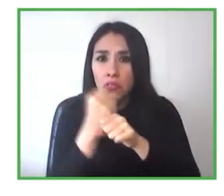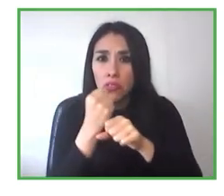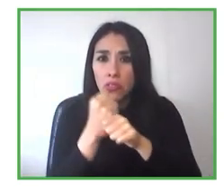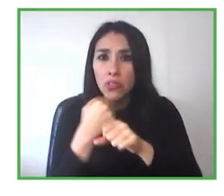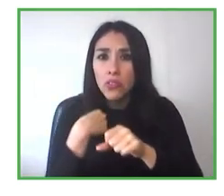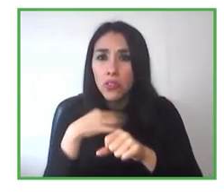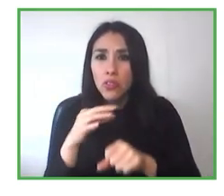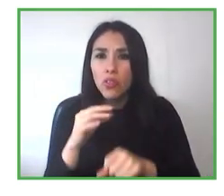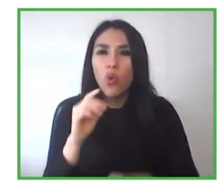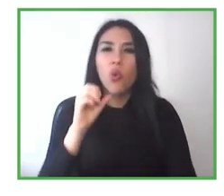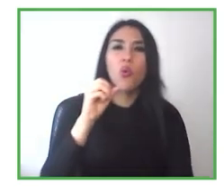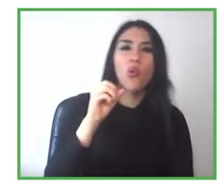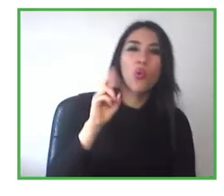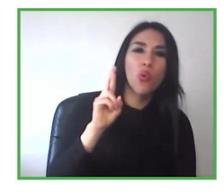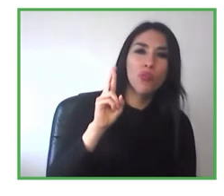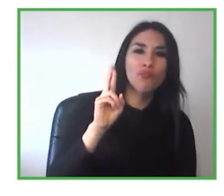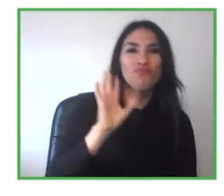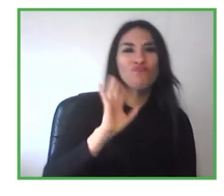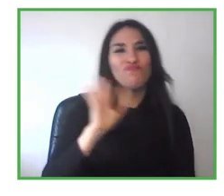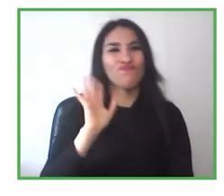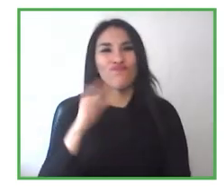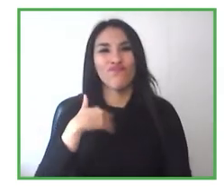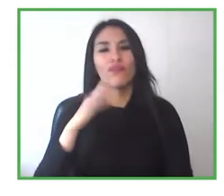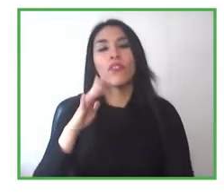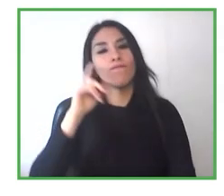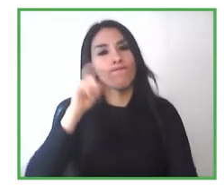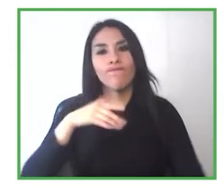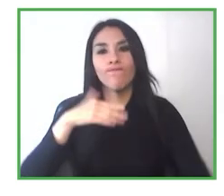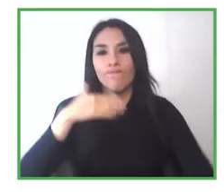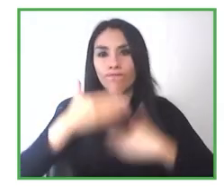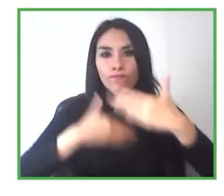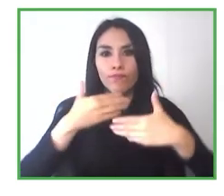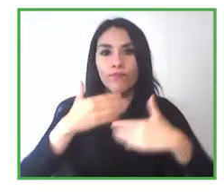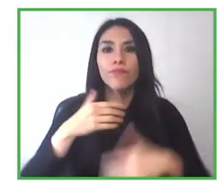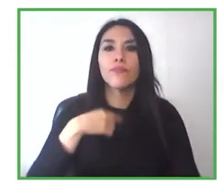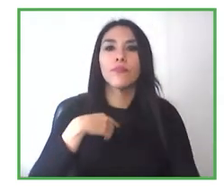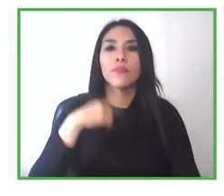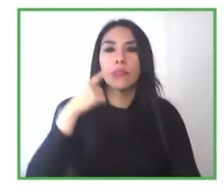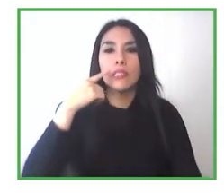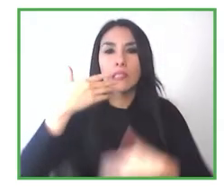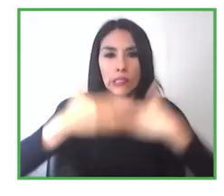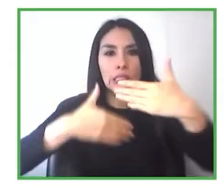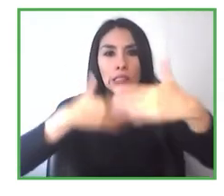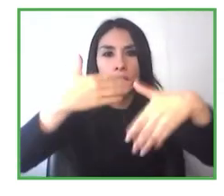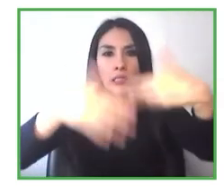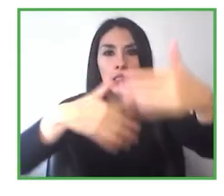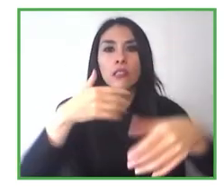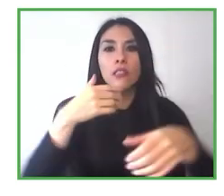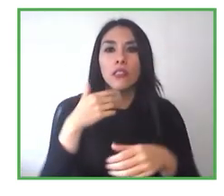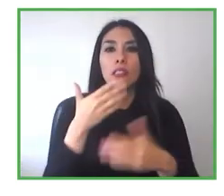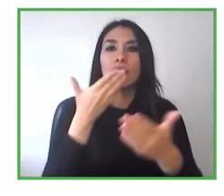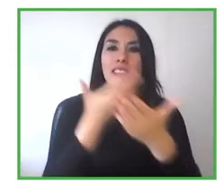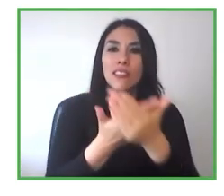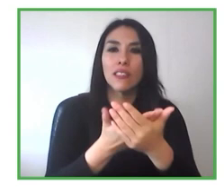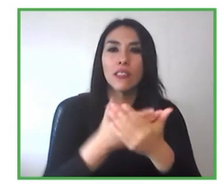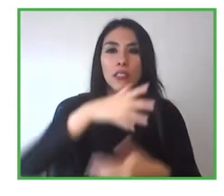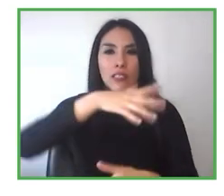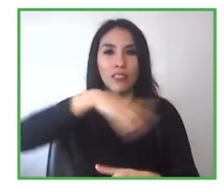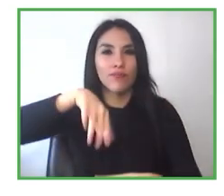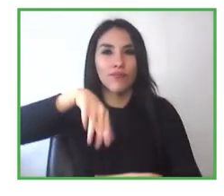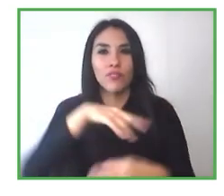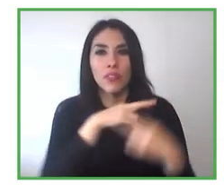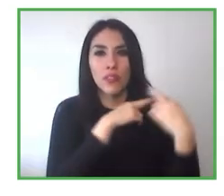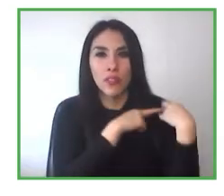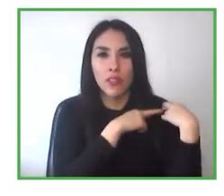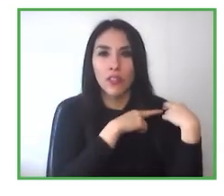tanto a la persona con discapacidad como también a su jefatura. Muchas jefaturas se encuentran con este proceso nuevo, que desconocen, por lo tanto es